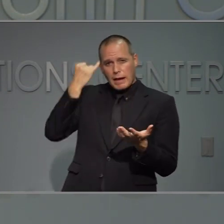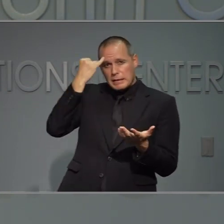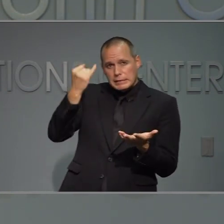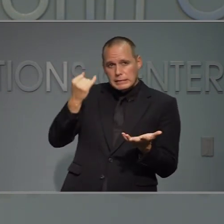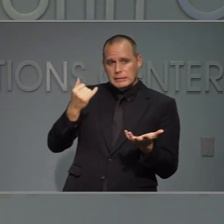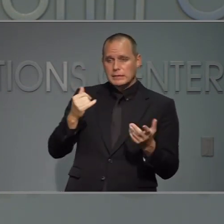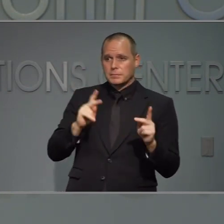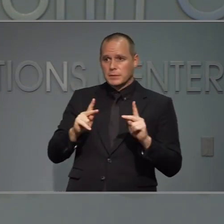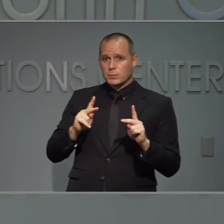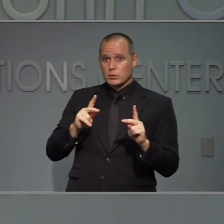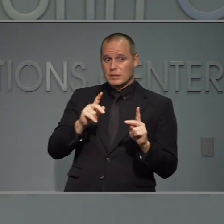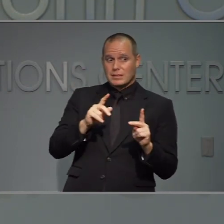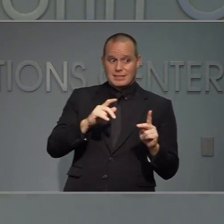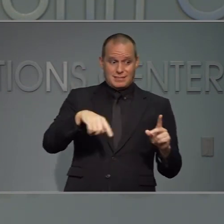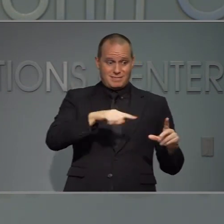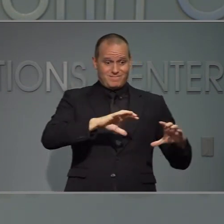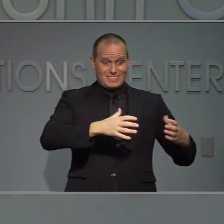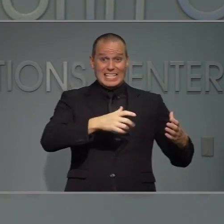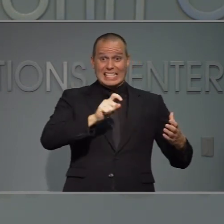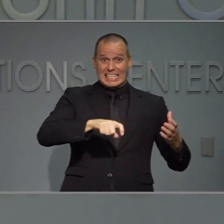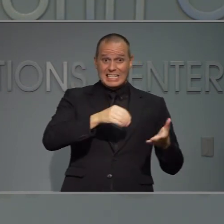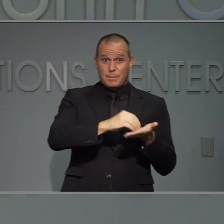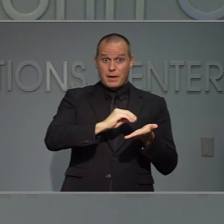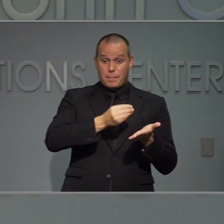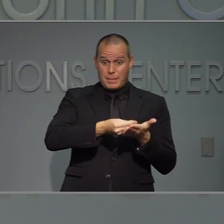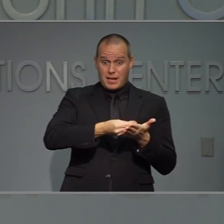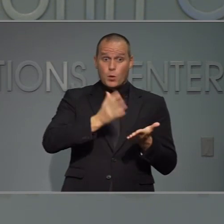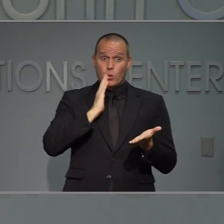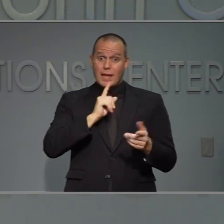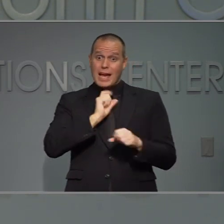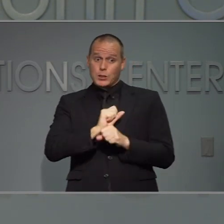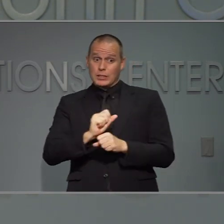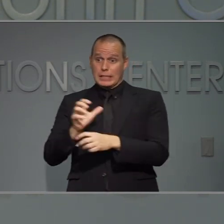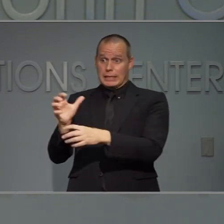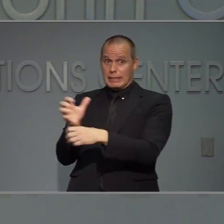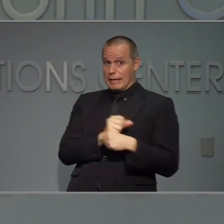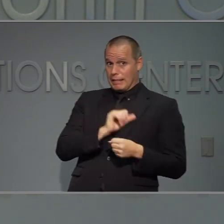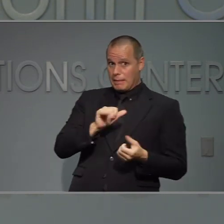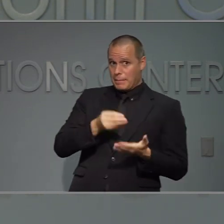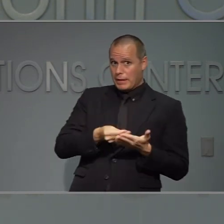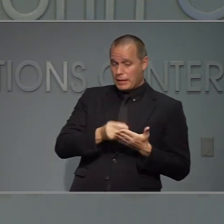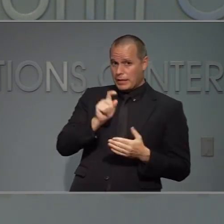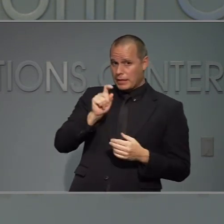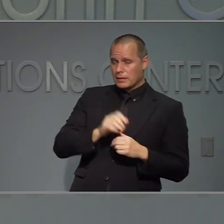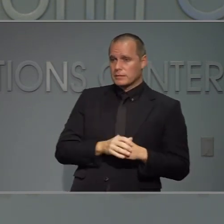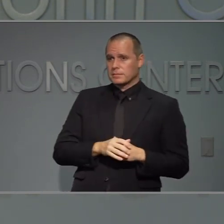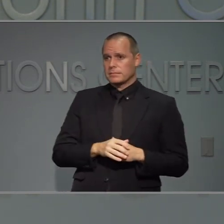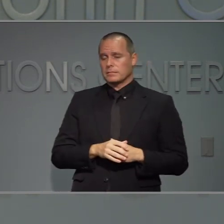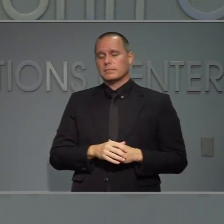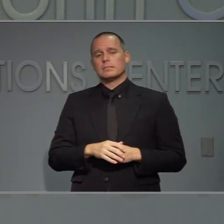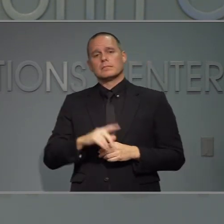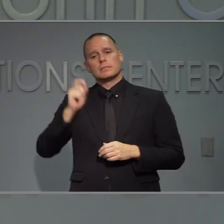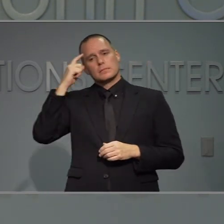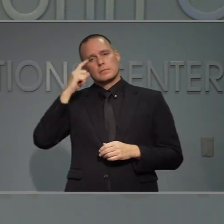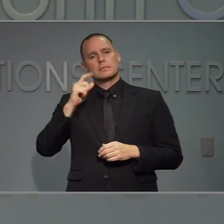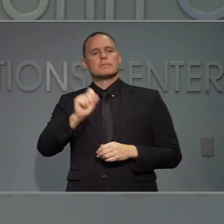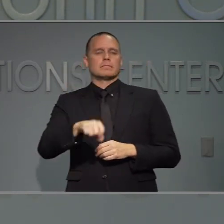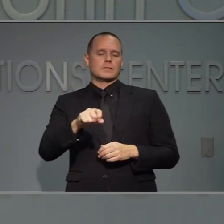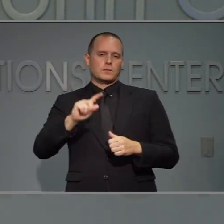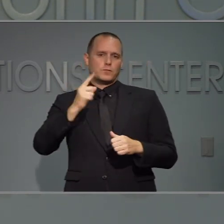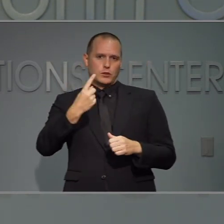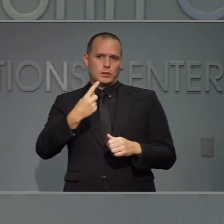indicación para las personas que van a recibir este dinero, todo dinero lo van a recibir. Respuesta.